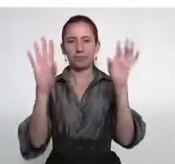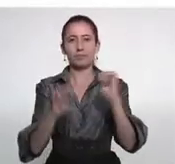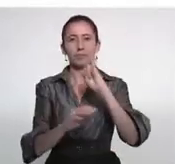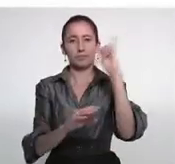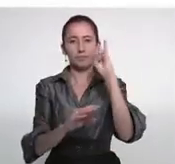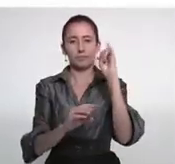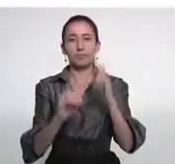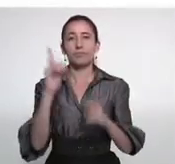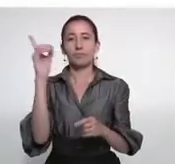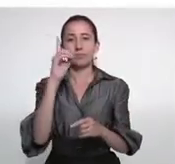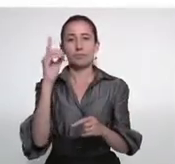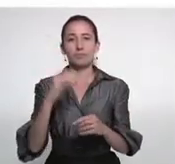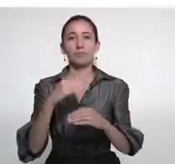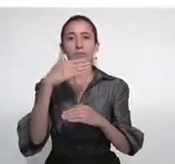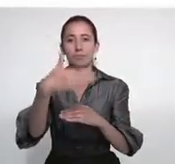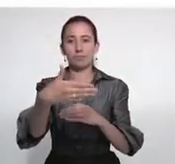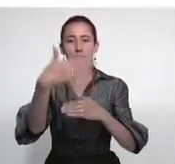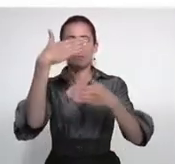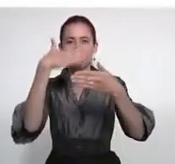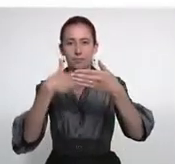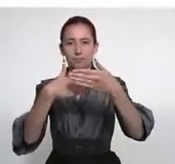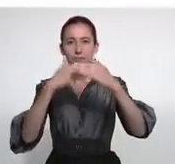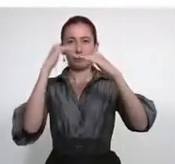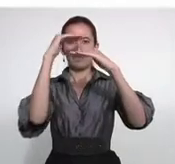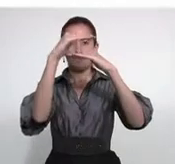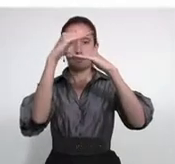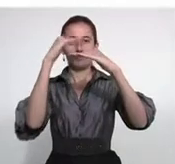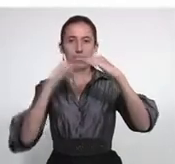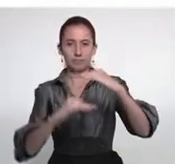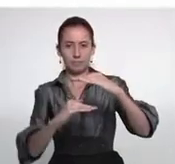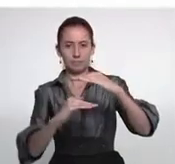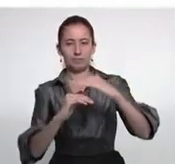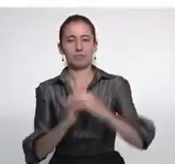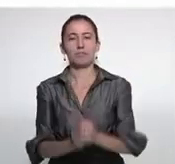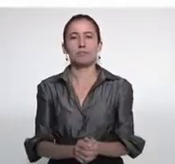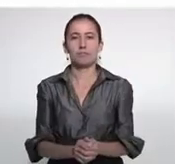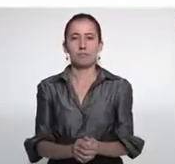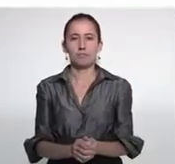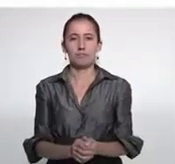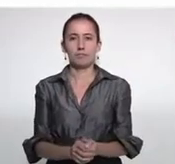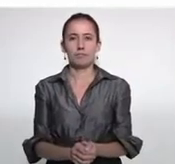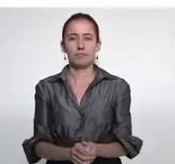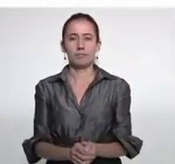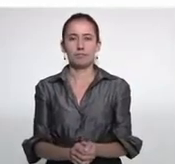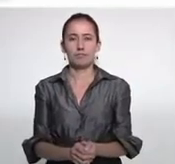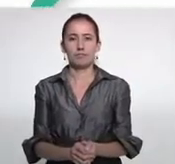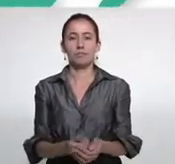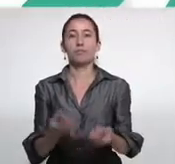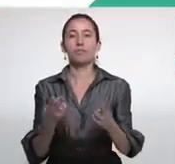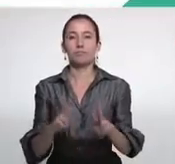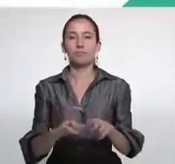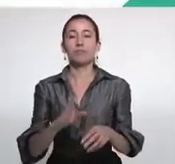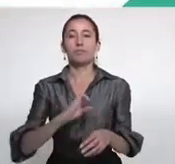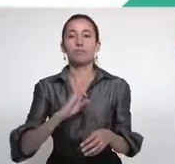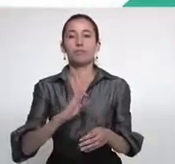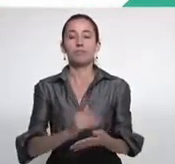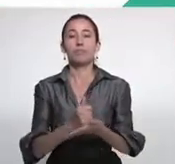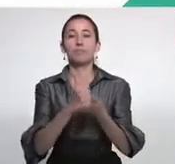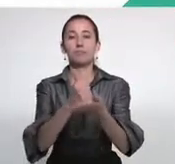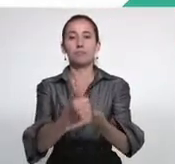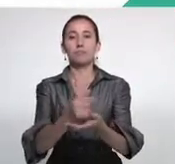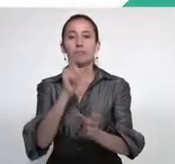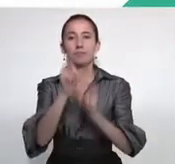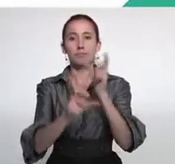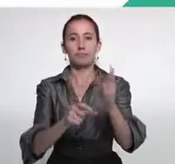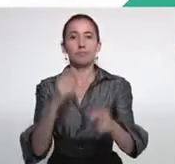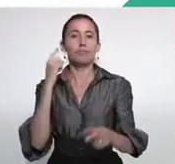como izquierda, derecha, adelante, atrás, arriba, abajo. Medidas de autoprotección